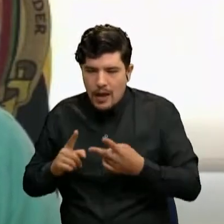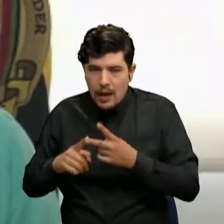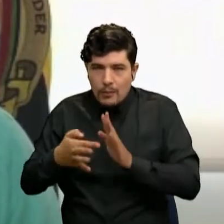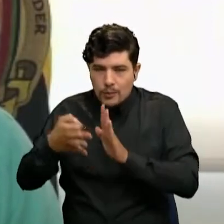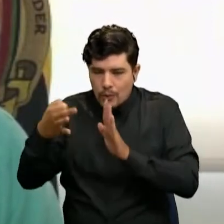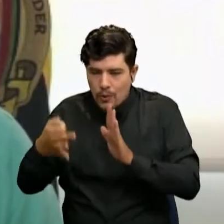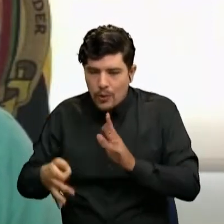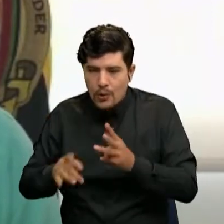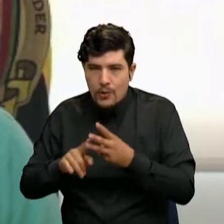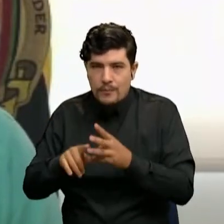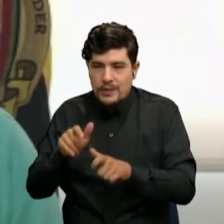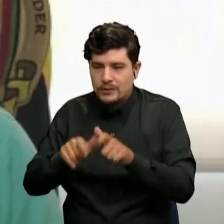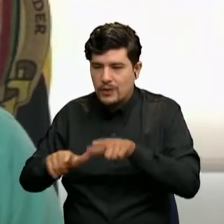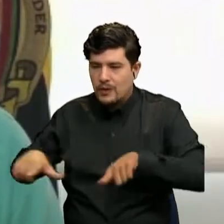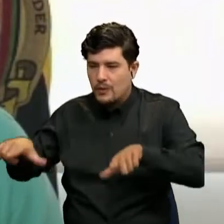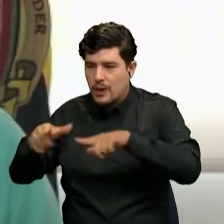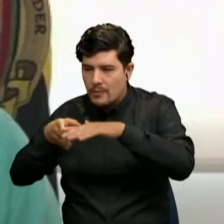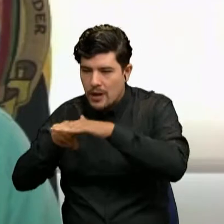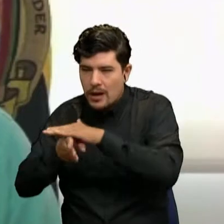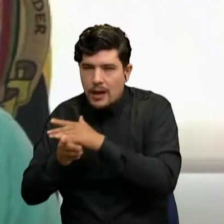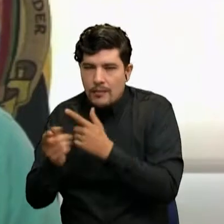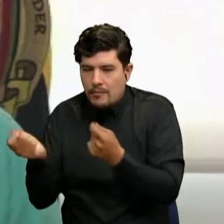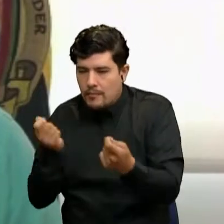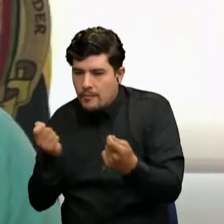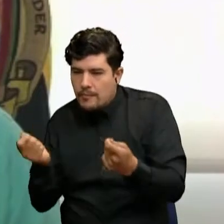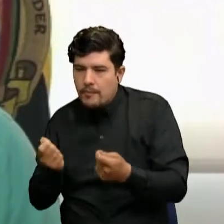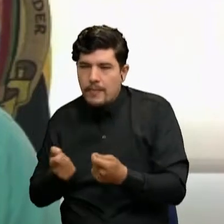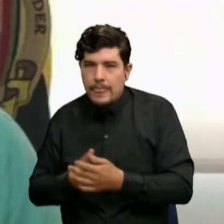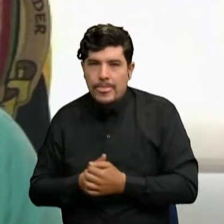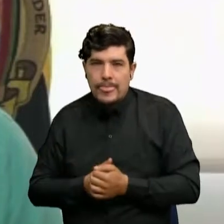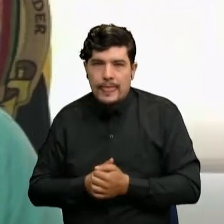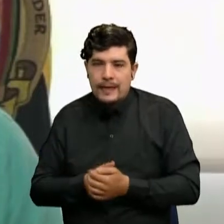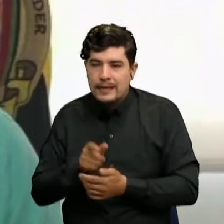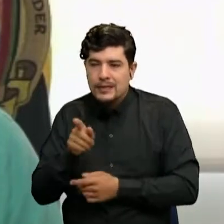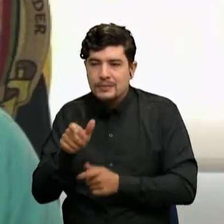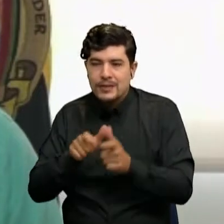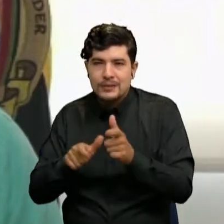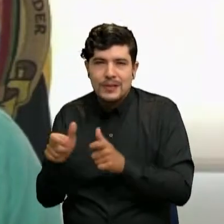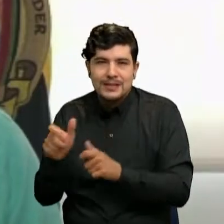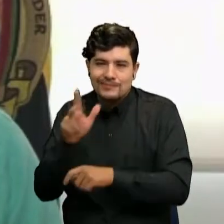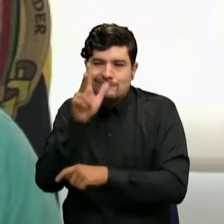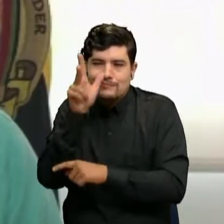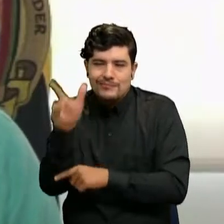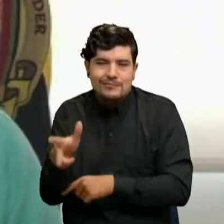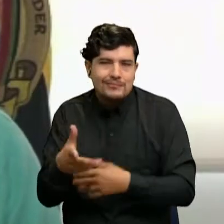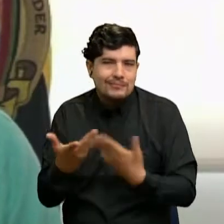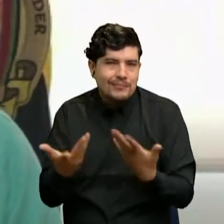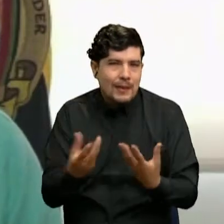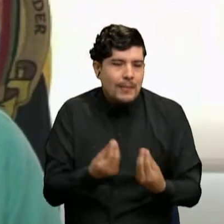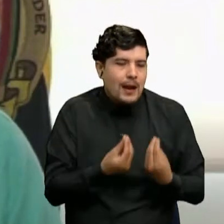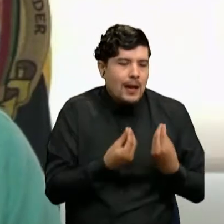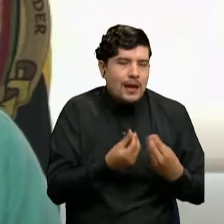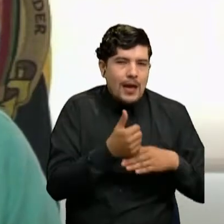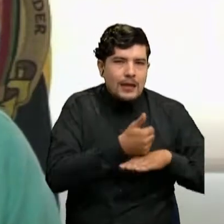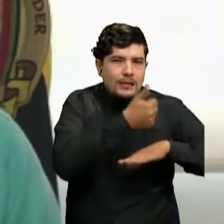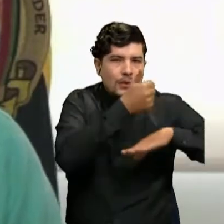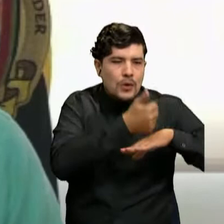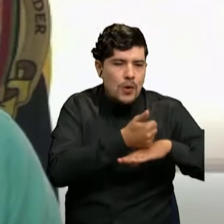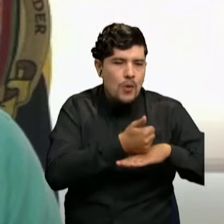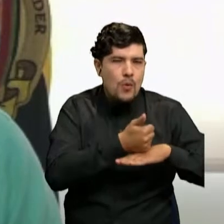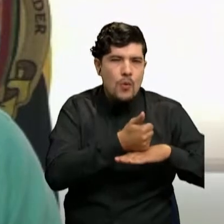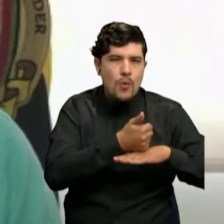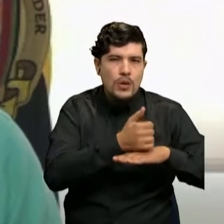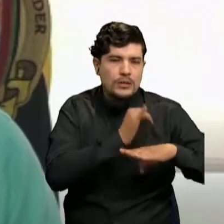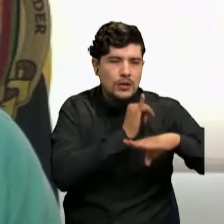pues desafortunadamente no va servir tanto esfuerzo de lo que han hecho las autoridades, que no han hecho las instituciones para poder